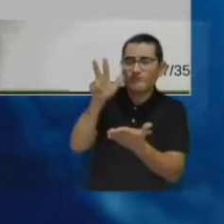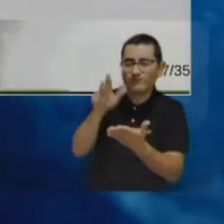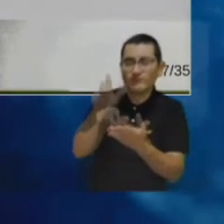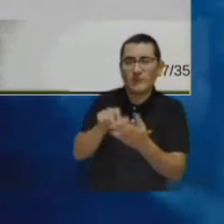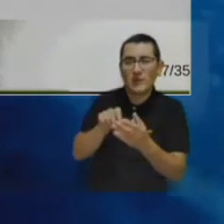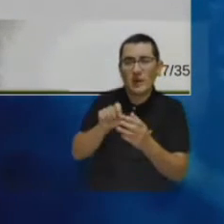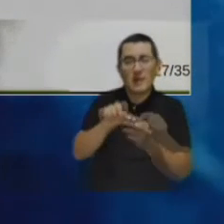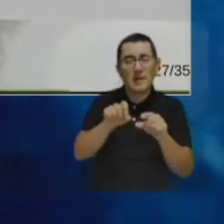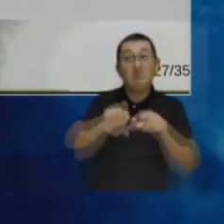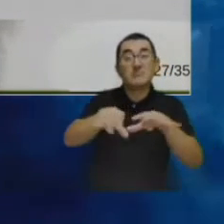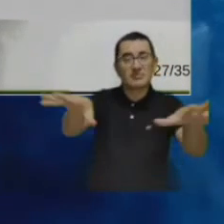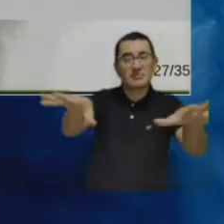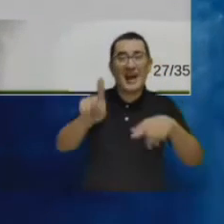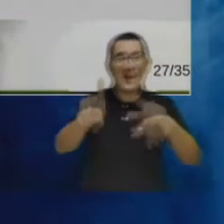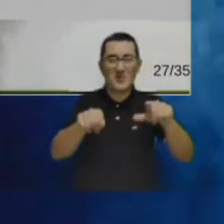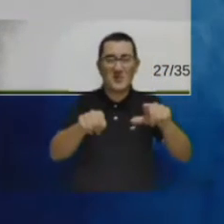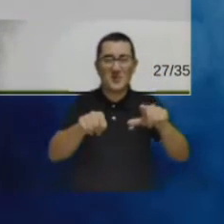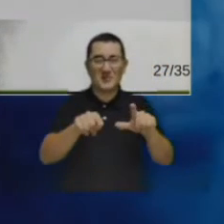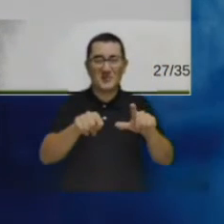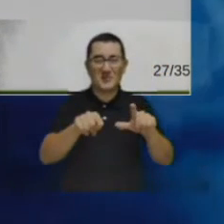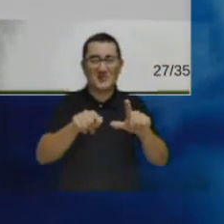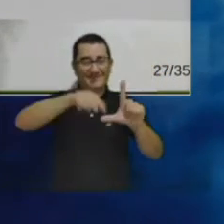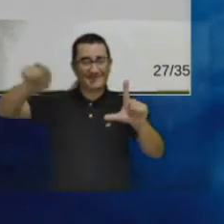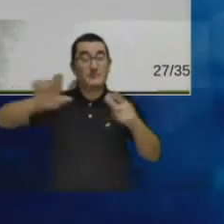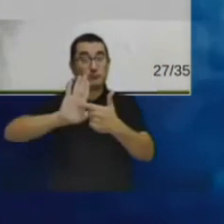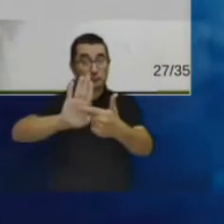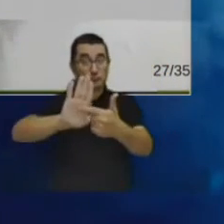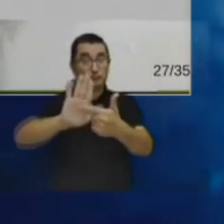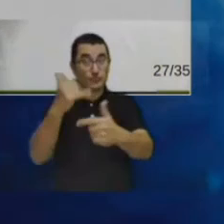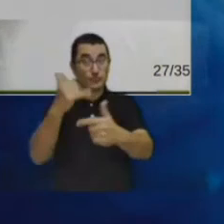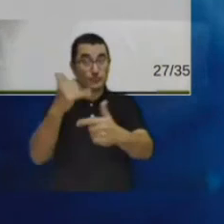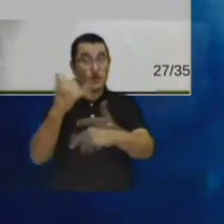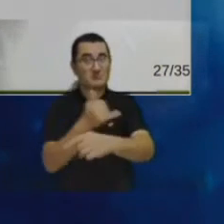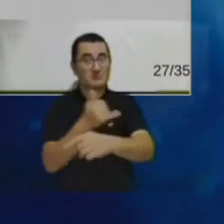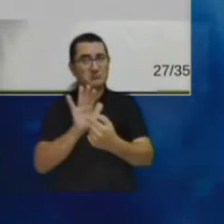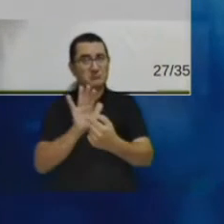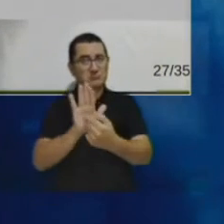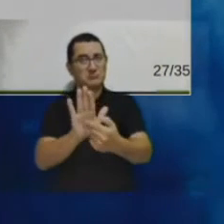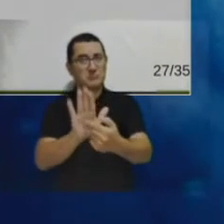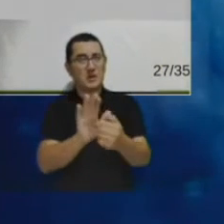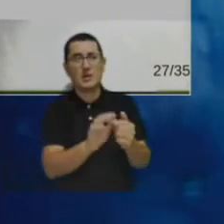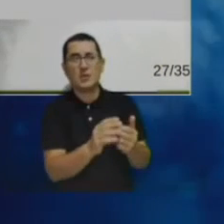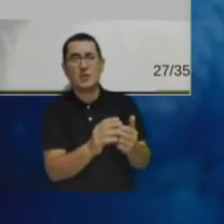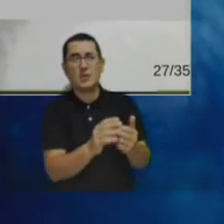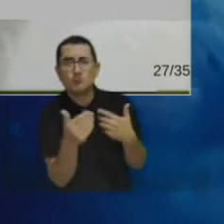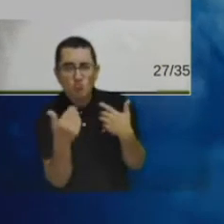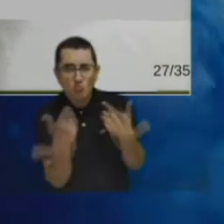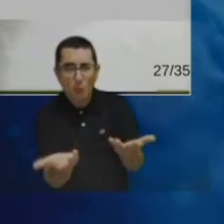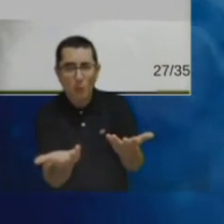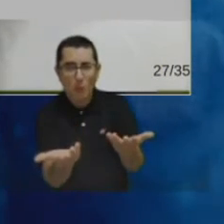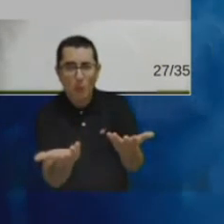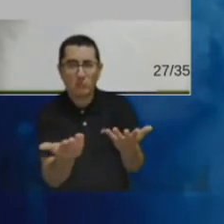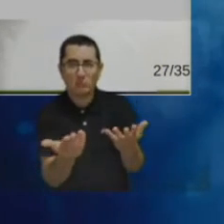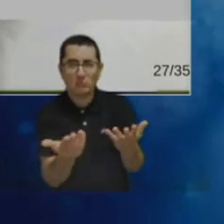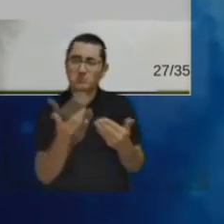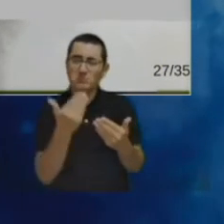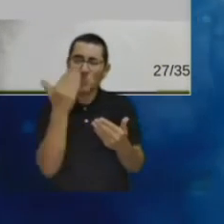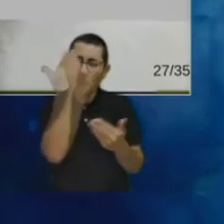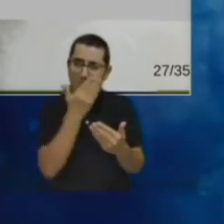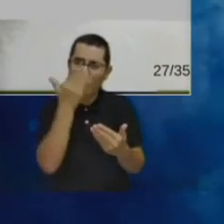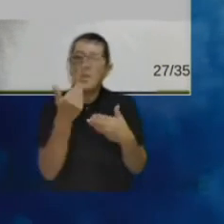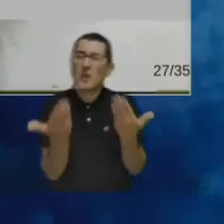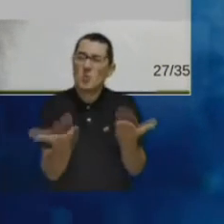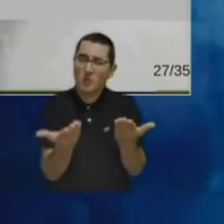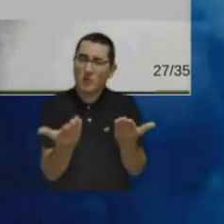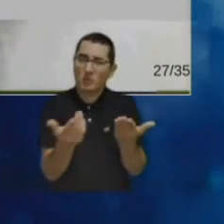preliminares estos resultados pues muestran de alguna manera cuál es la comunidad